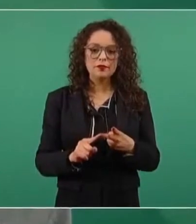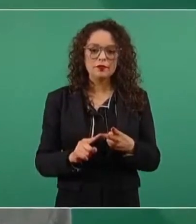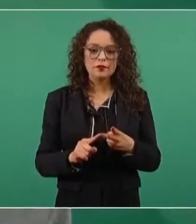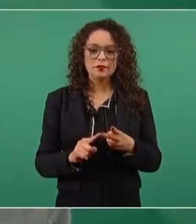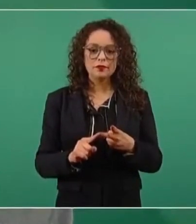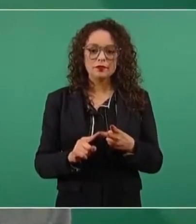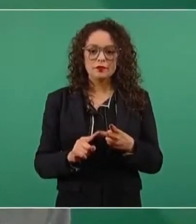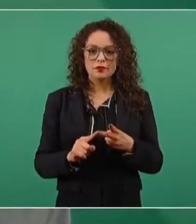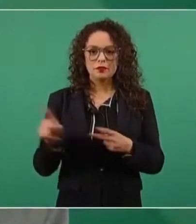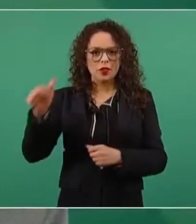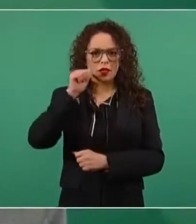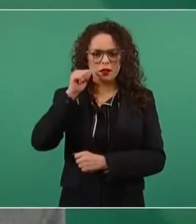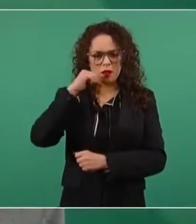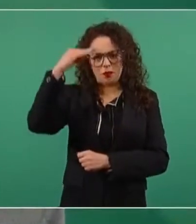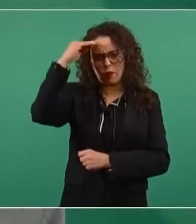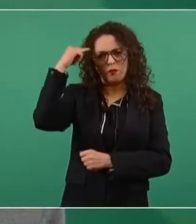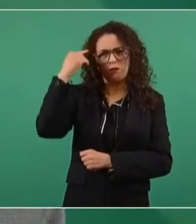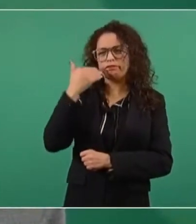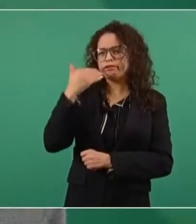objetivo moderado